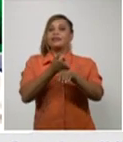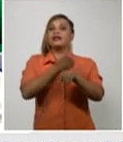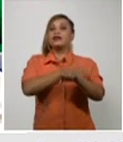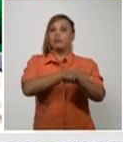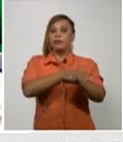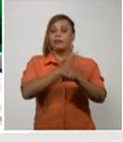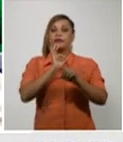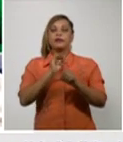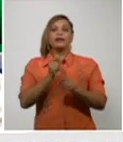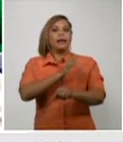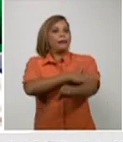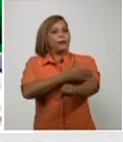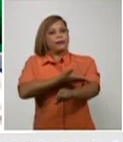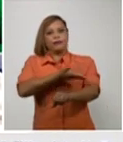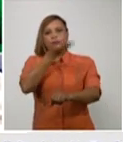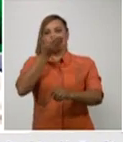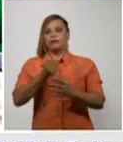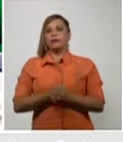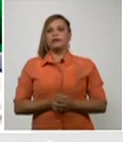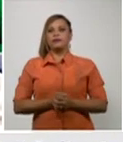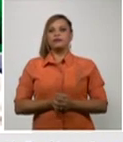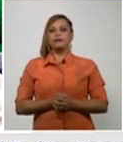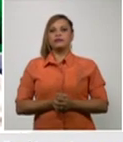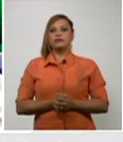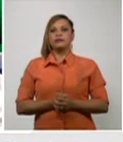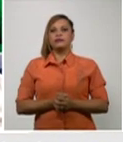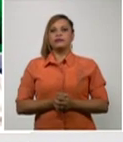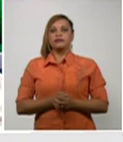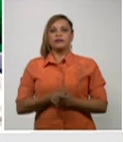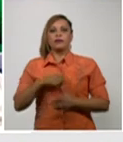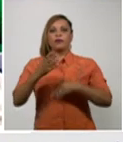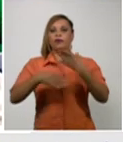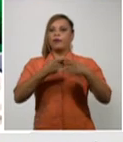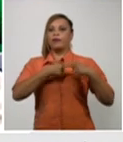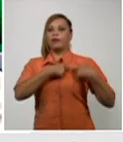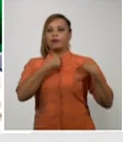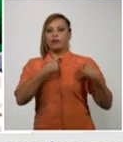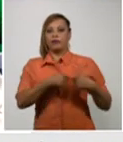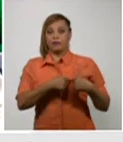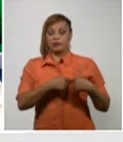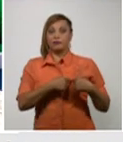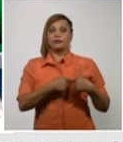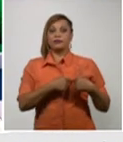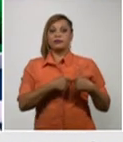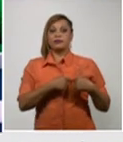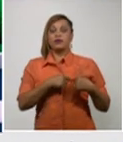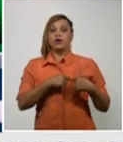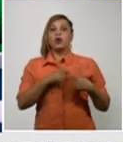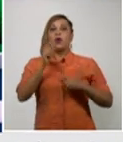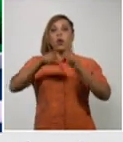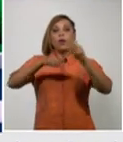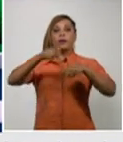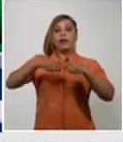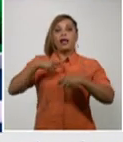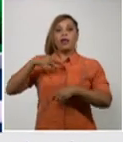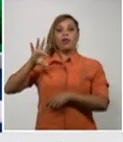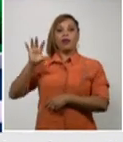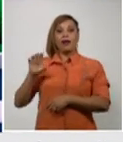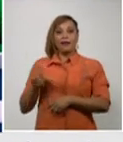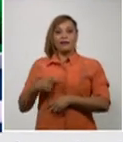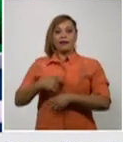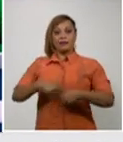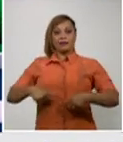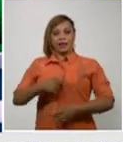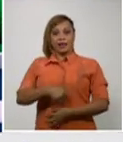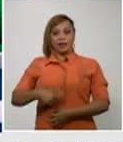hipertensión arterial, cardiopatía isquémica, operado de un cáncer gástrico, que comenzó el